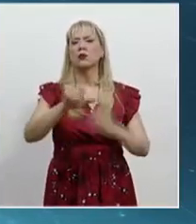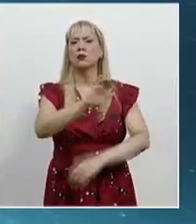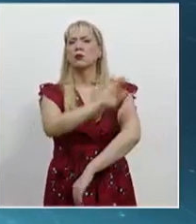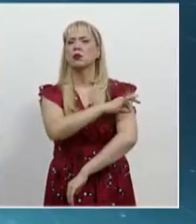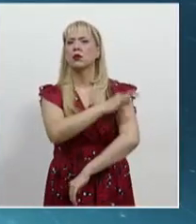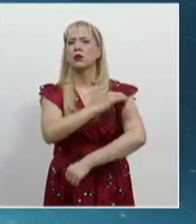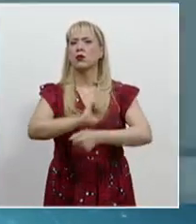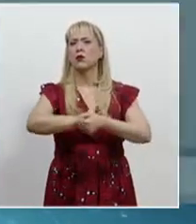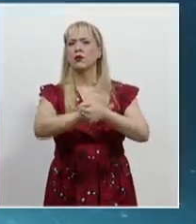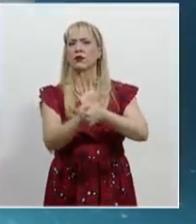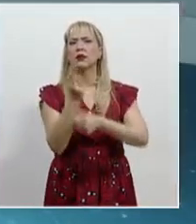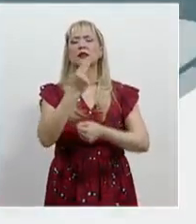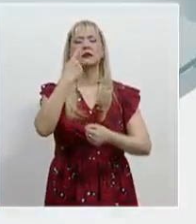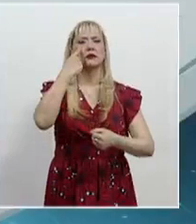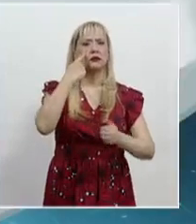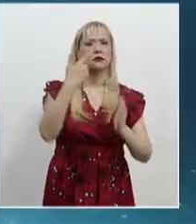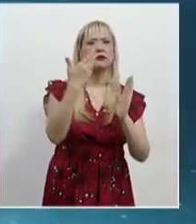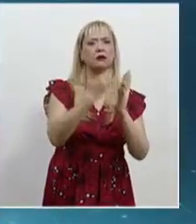el COVID-19.